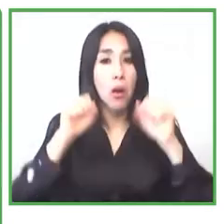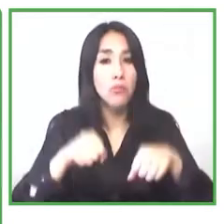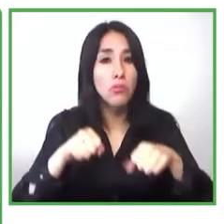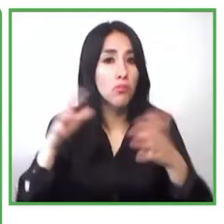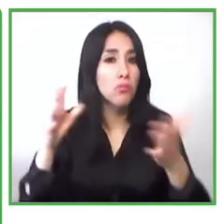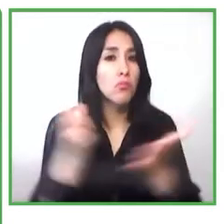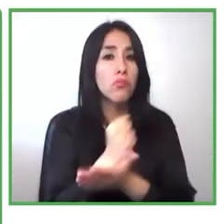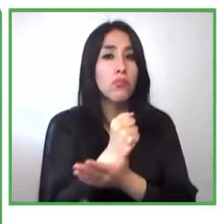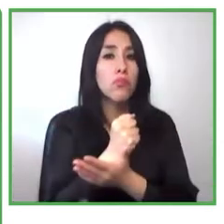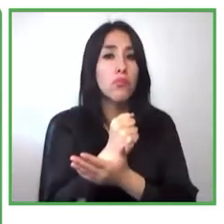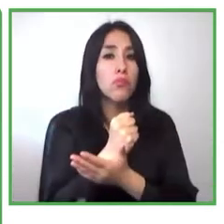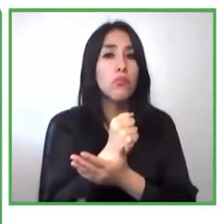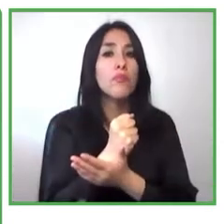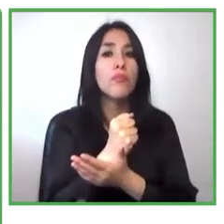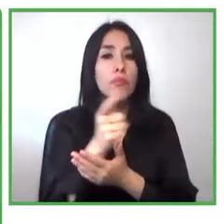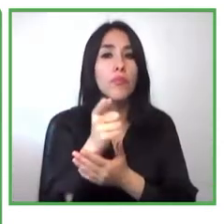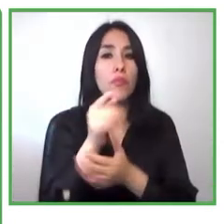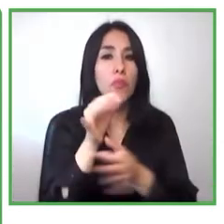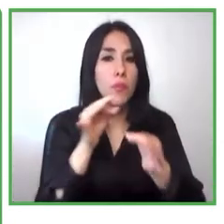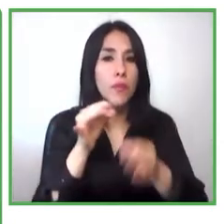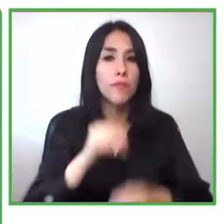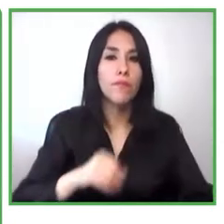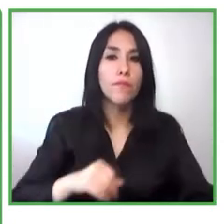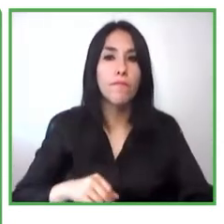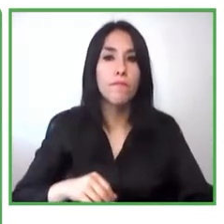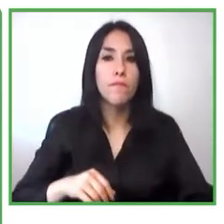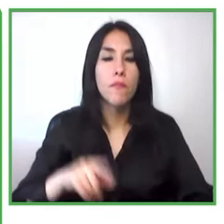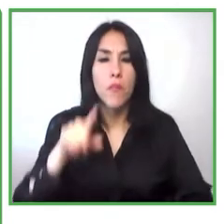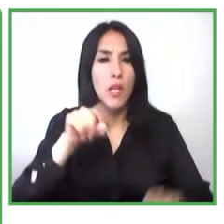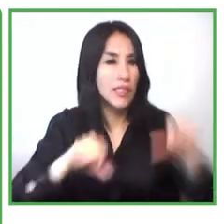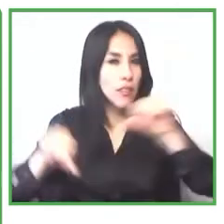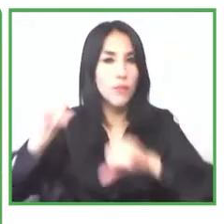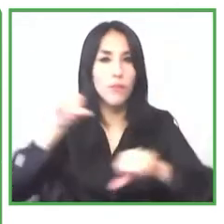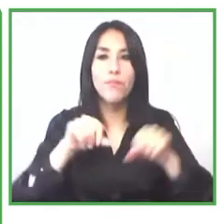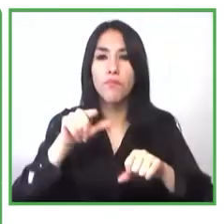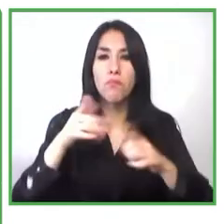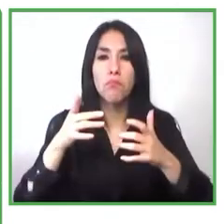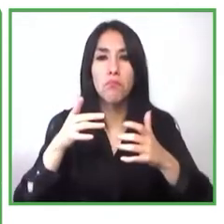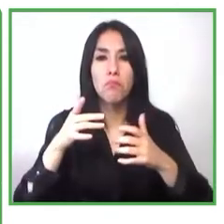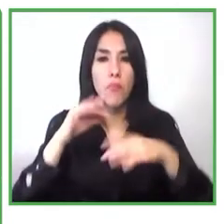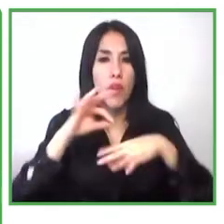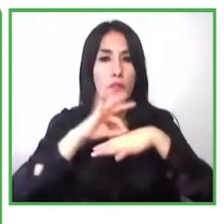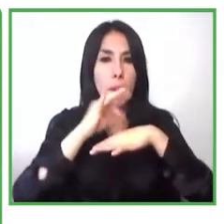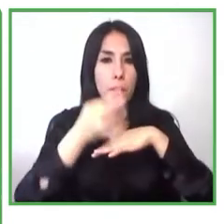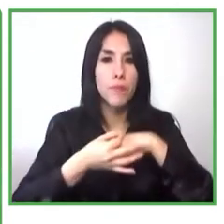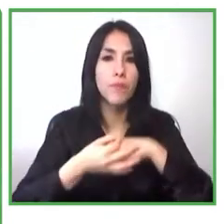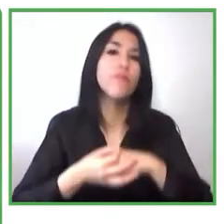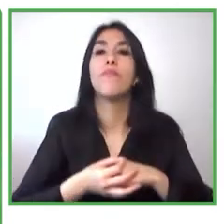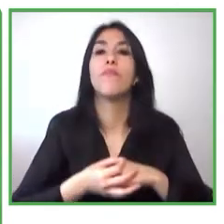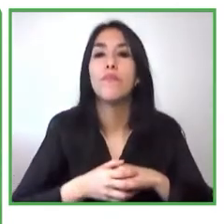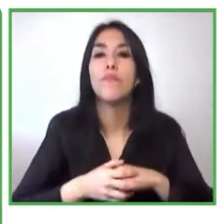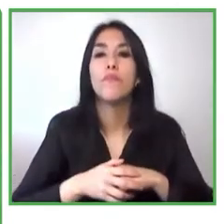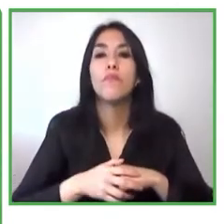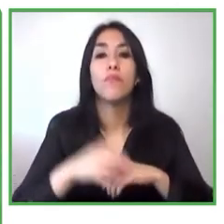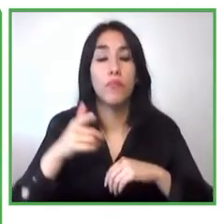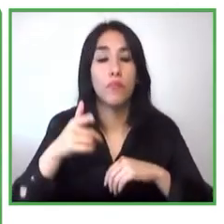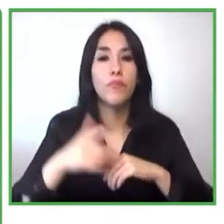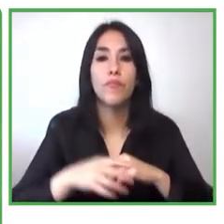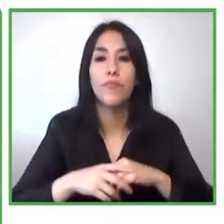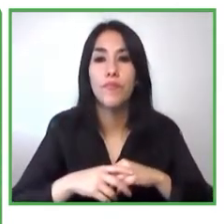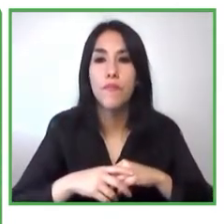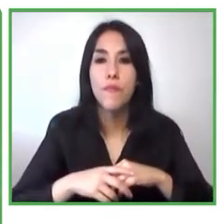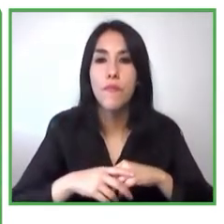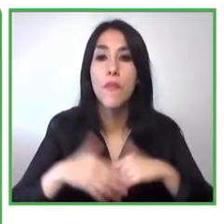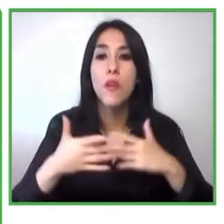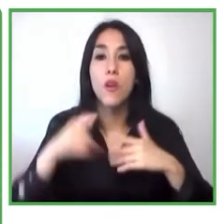social que es como funciona la fundación Saldarrera Concha y es la metodología que implementamos nosotros en nuestros